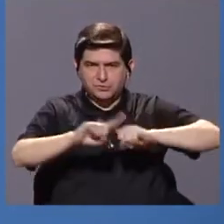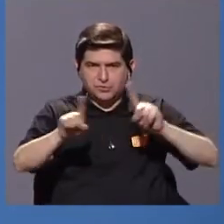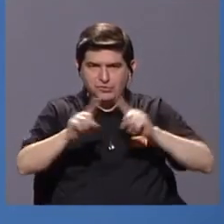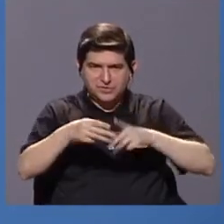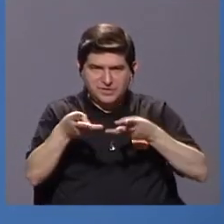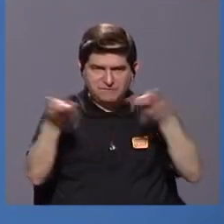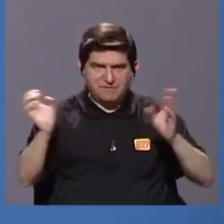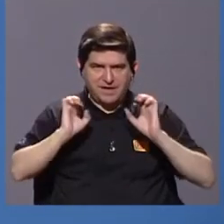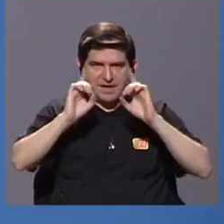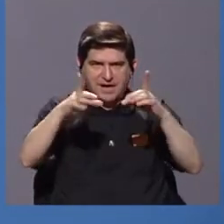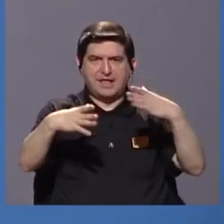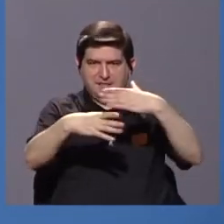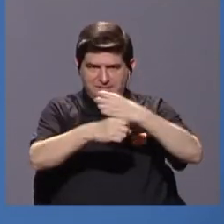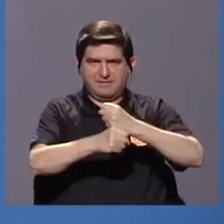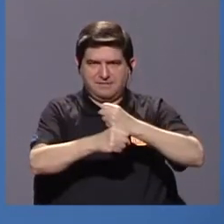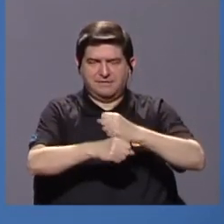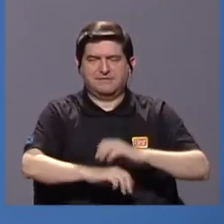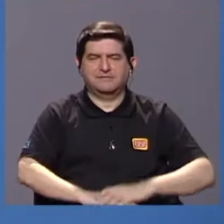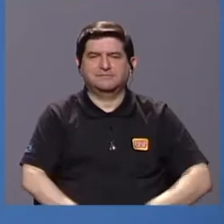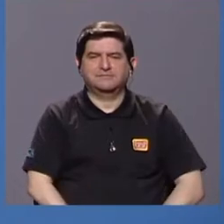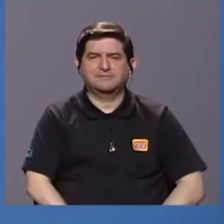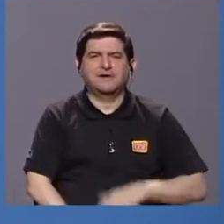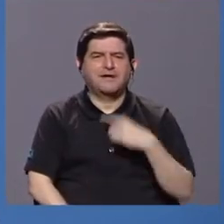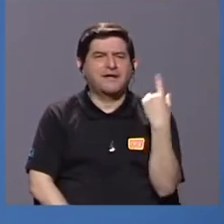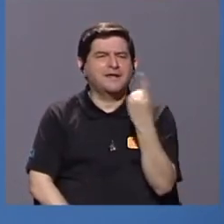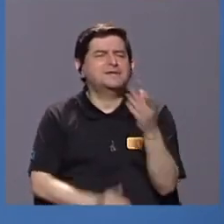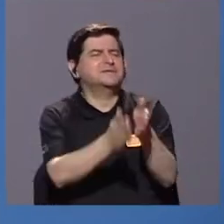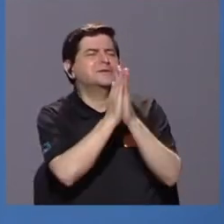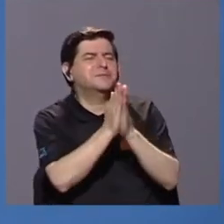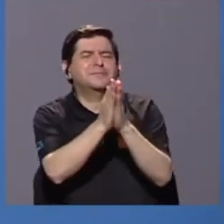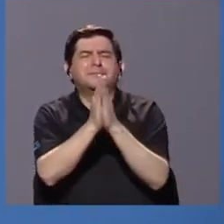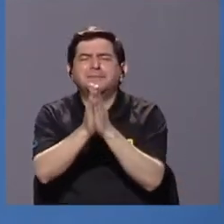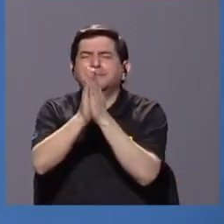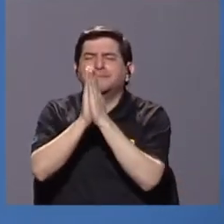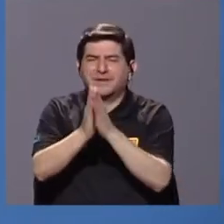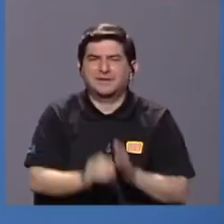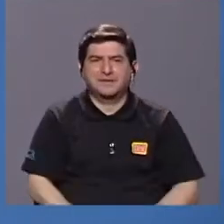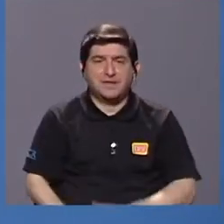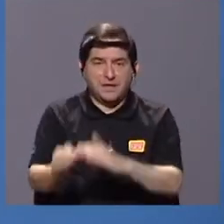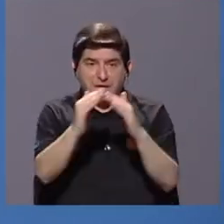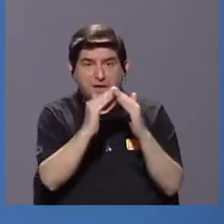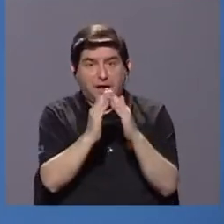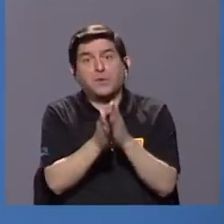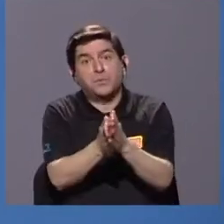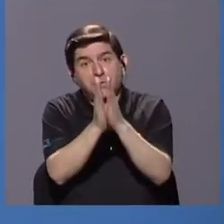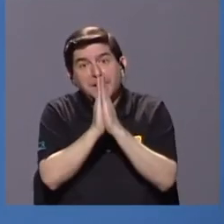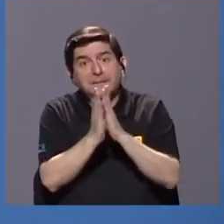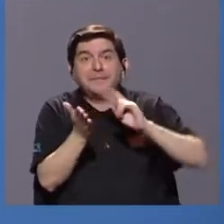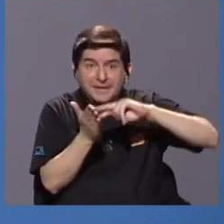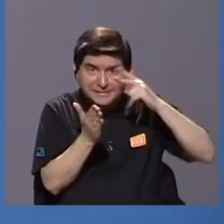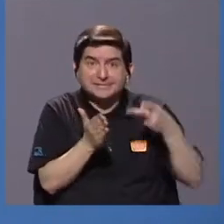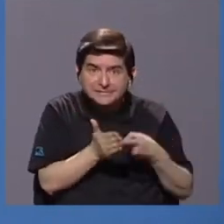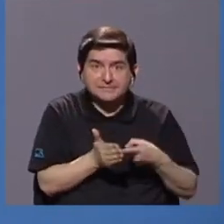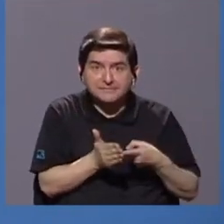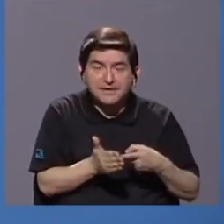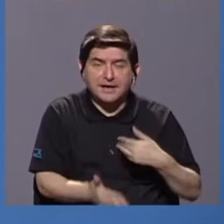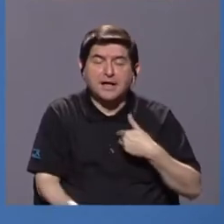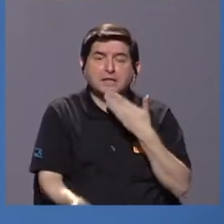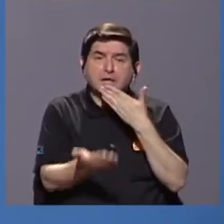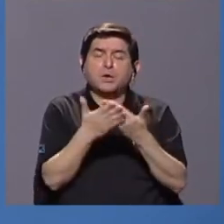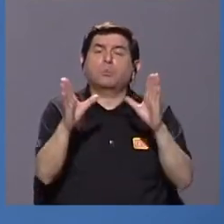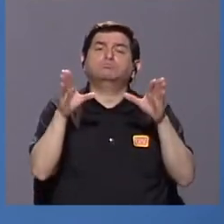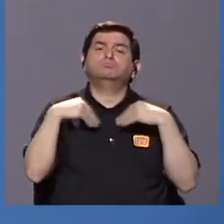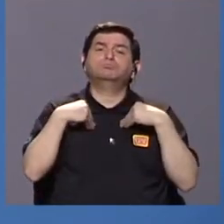materiales educativos y siempre me están pidiendo, ¿verdad? Y si la comunidad está pidiendo, quiere decir que tiene una buena